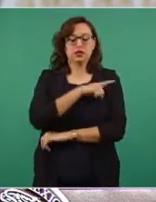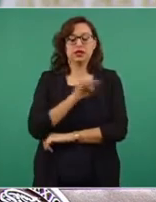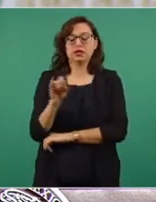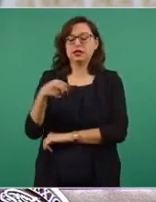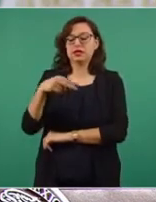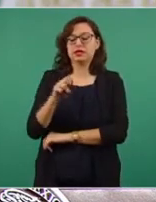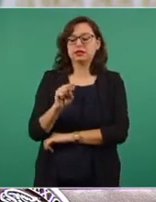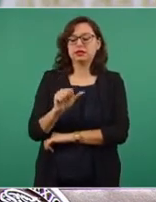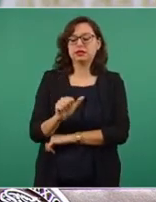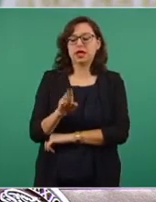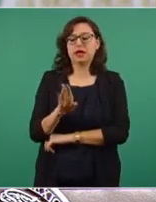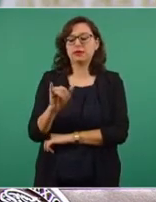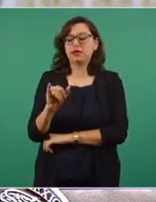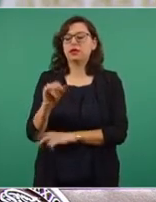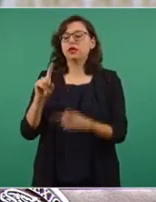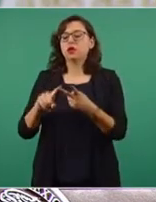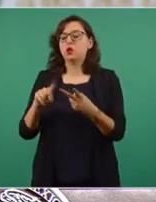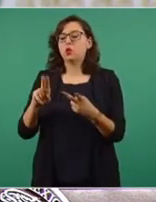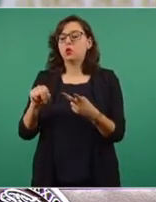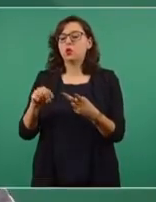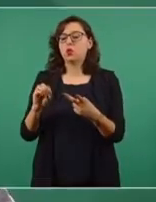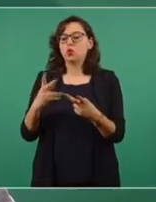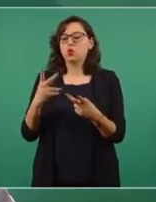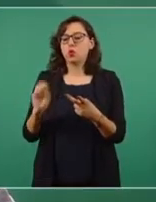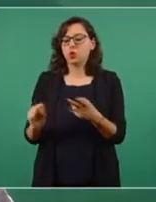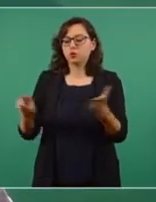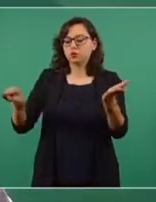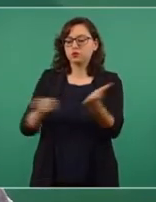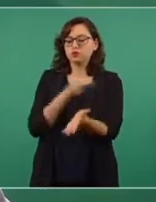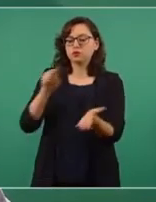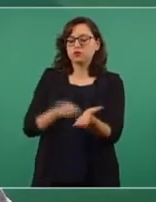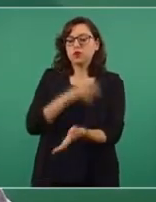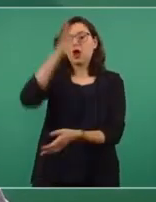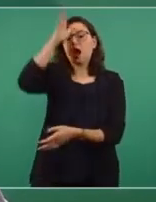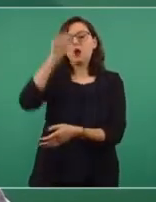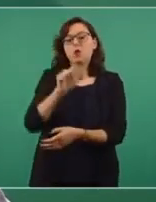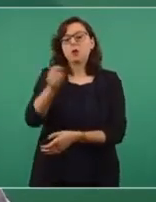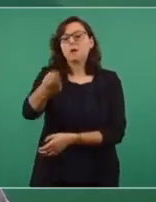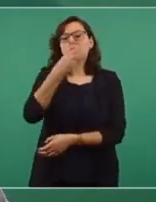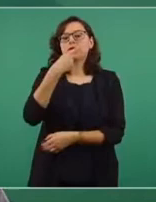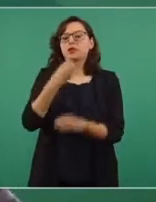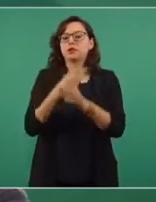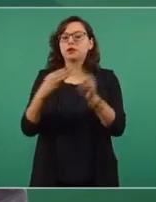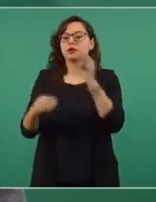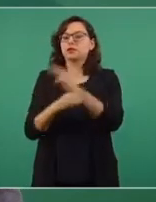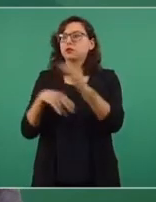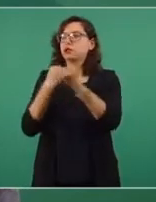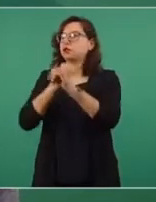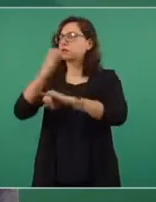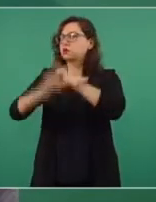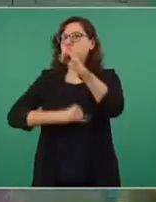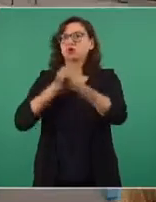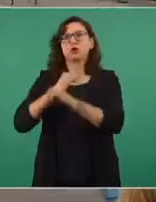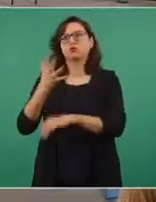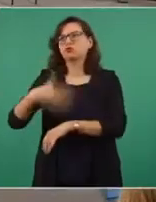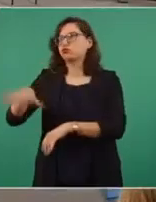y la UNOPS el acuerdo para adquirir medicamentos y material de curación a nivel internacional.